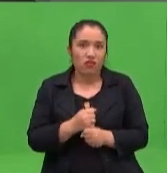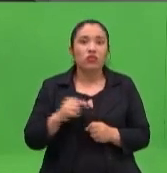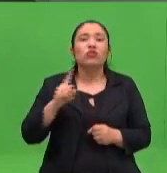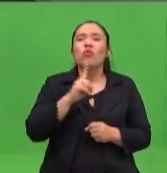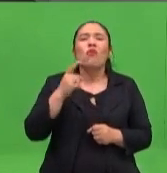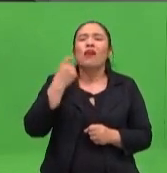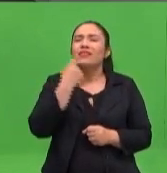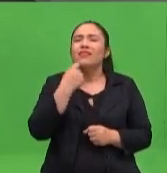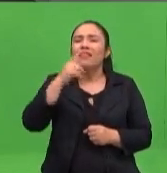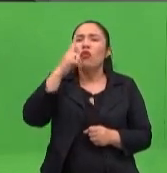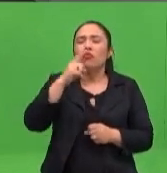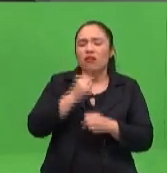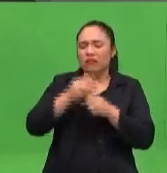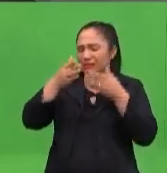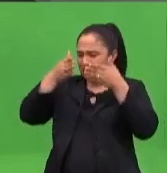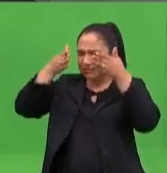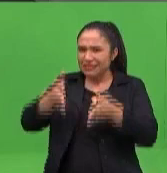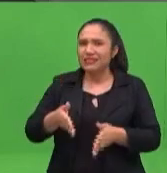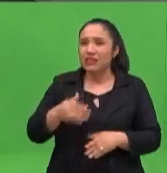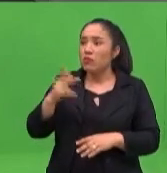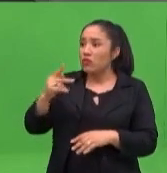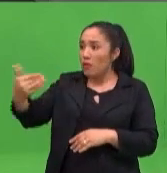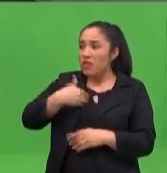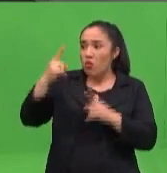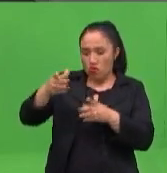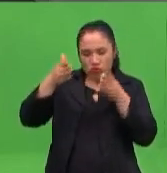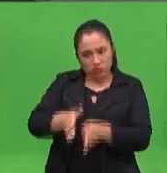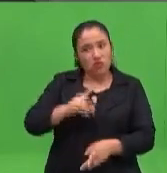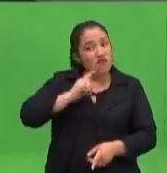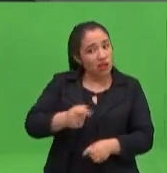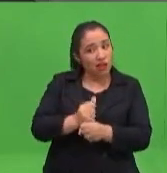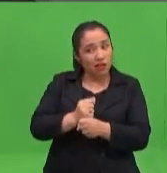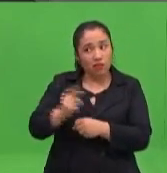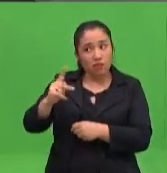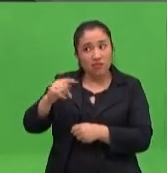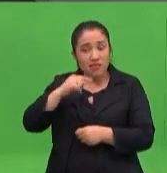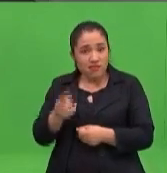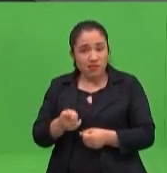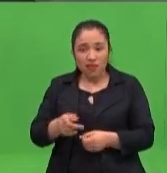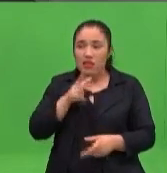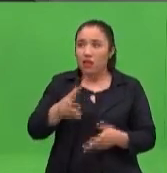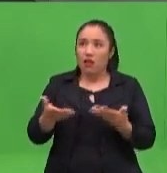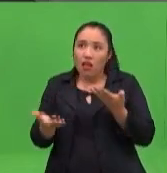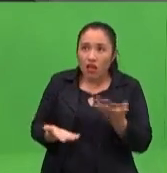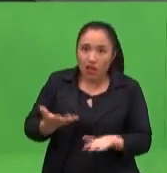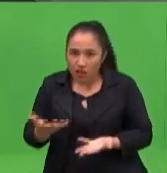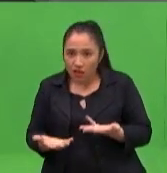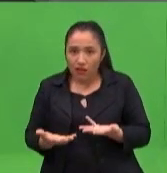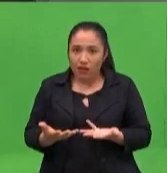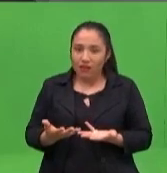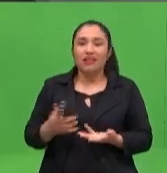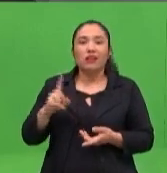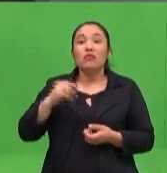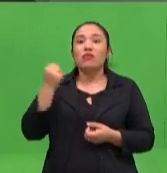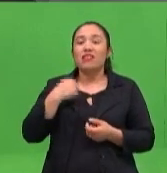engañillo en solamente lo que me pide la profe, lo que me envía el... O sea, tengo que ser lo suficientemente creativo